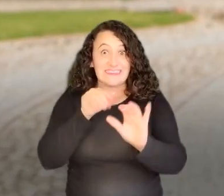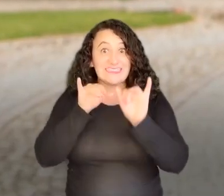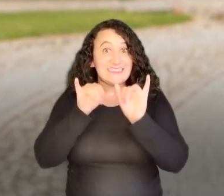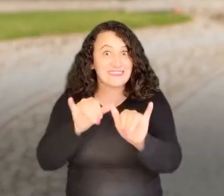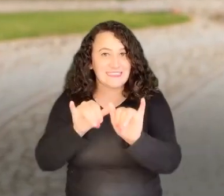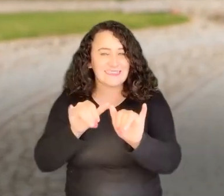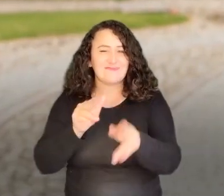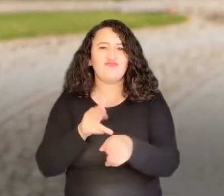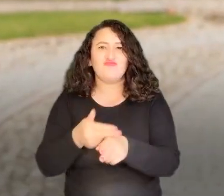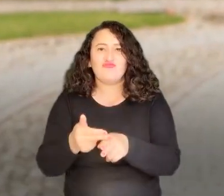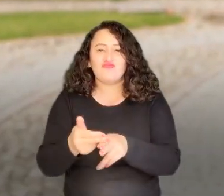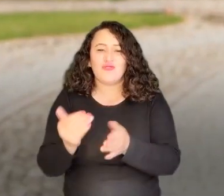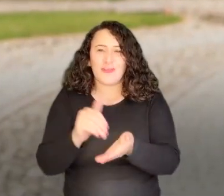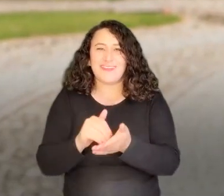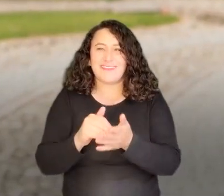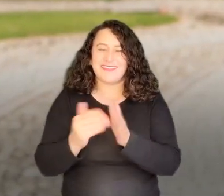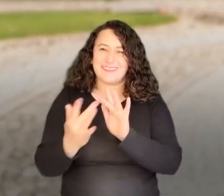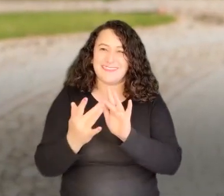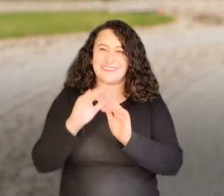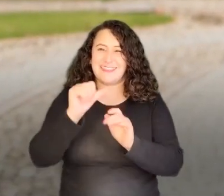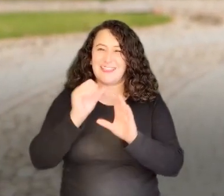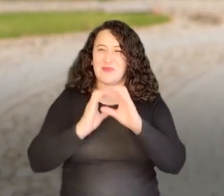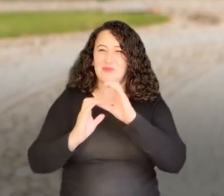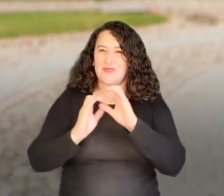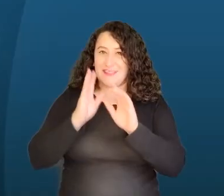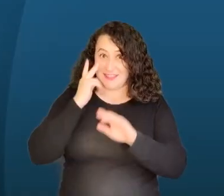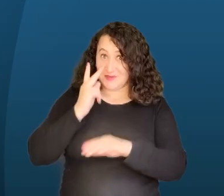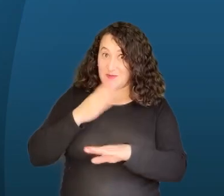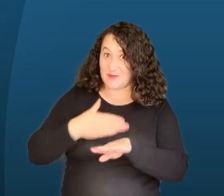en segundos regresamos con más ICA Comunica. Ya nos vemos.